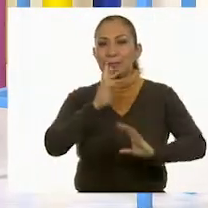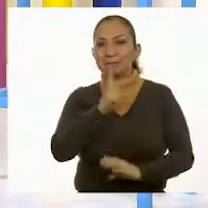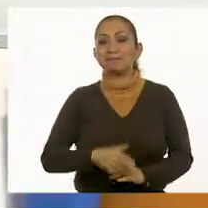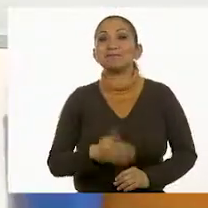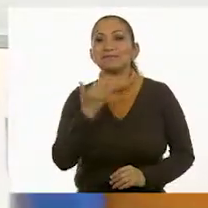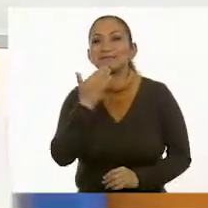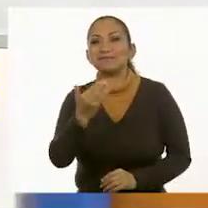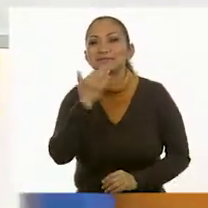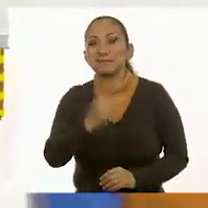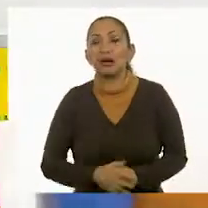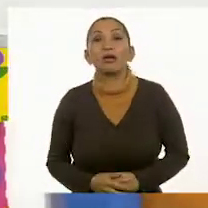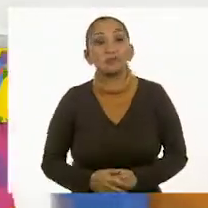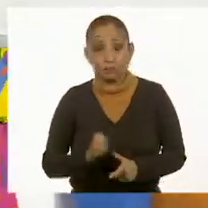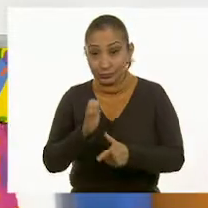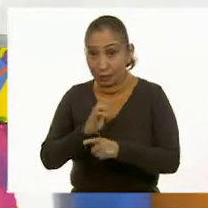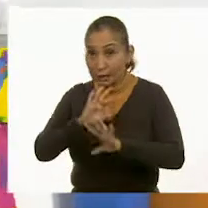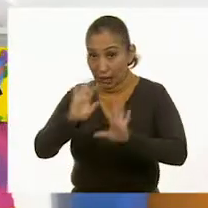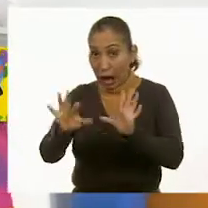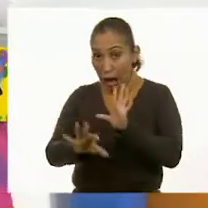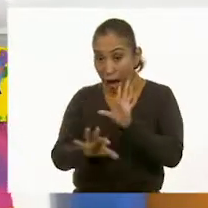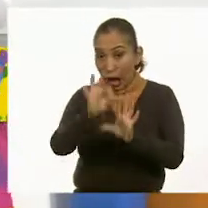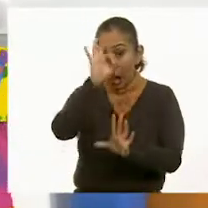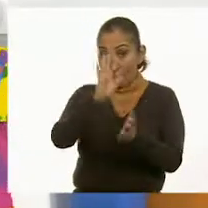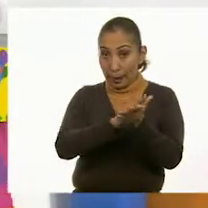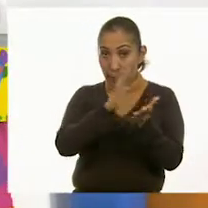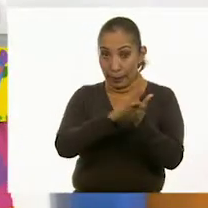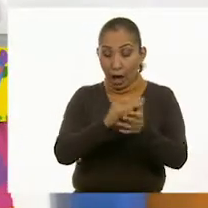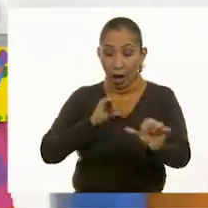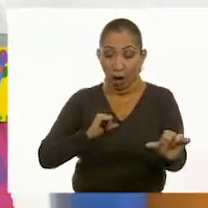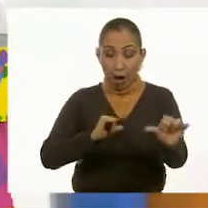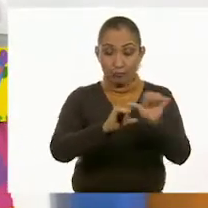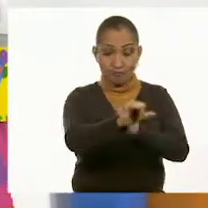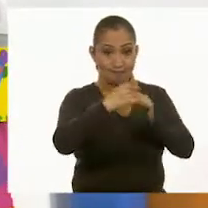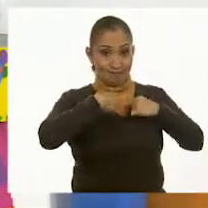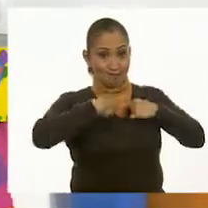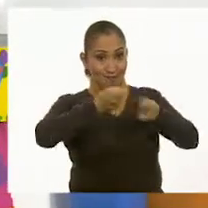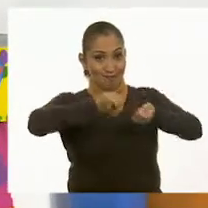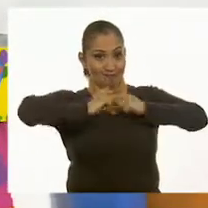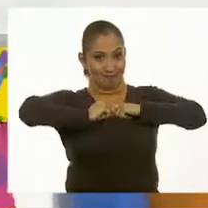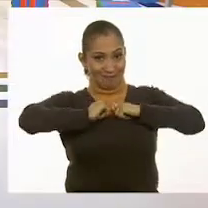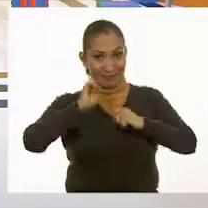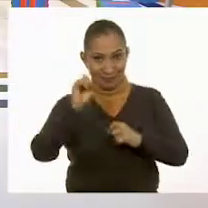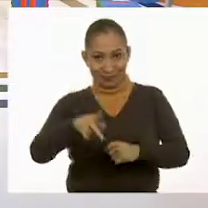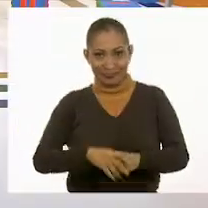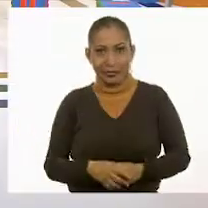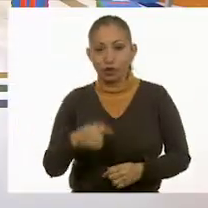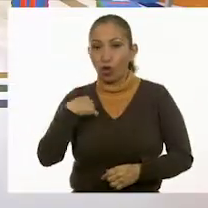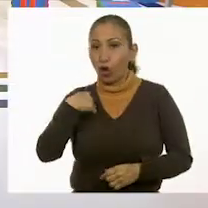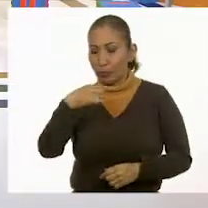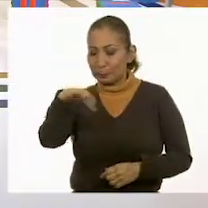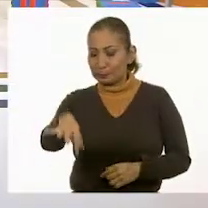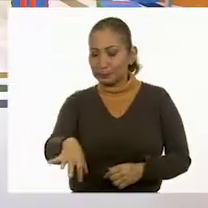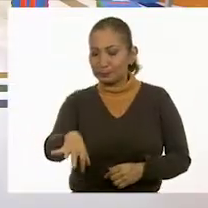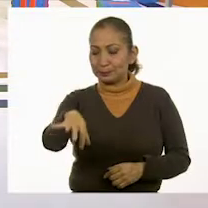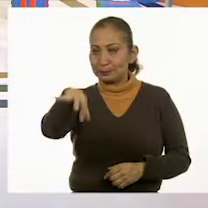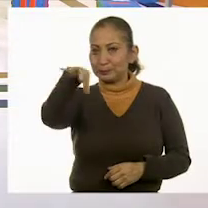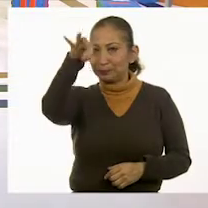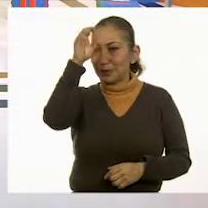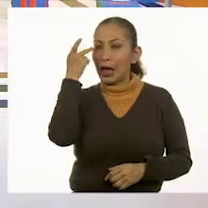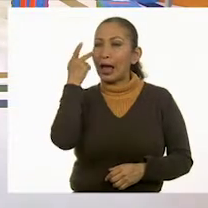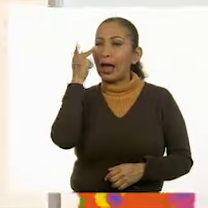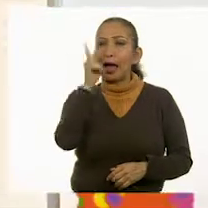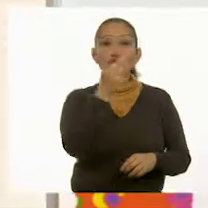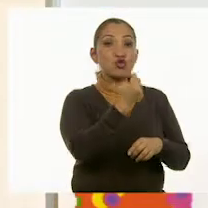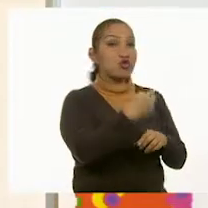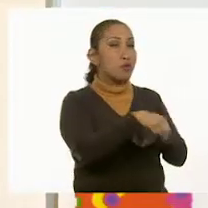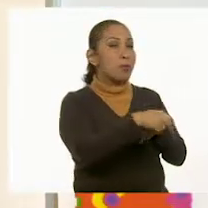Muy bien. Entonces, tú ya sacaste un papelito, creo que ahora es mi turno. Tu turno, perfecto. Voy a tomar un papelito. A ¿qué número le